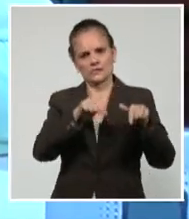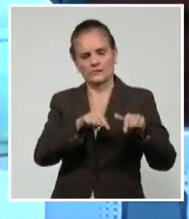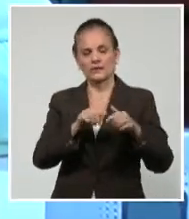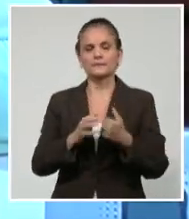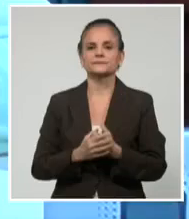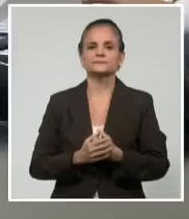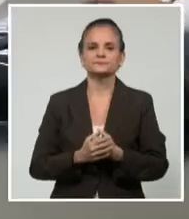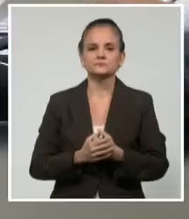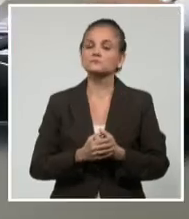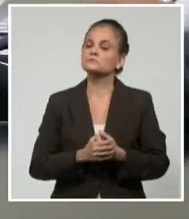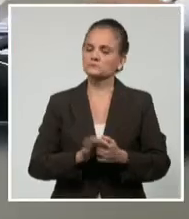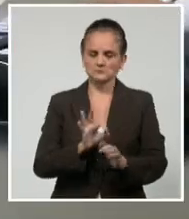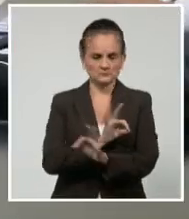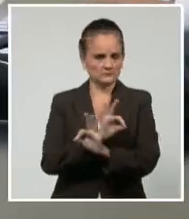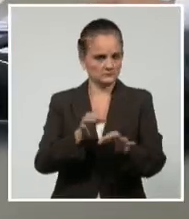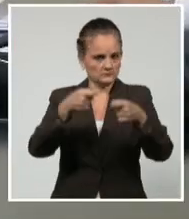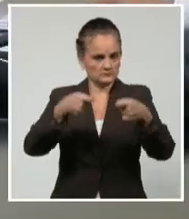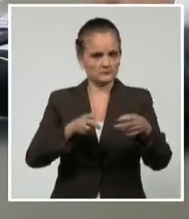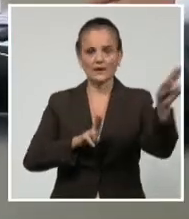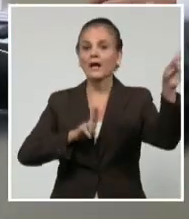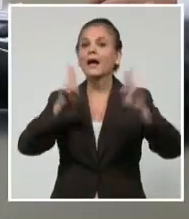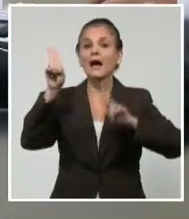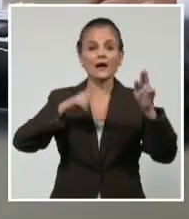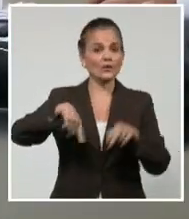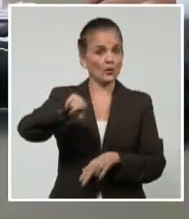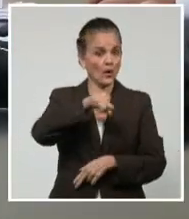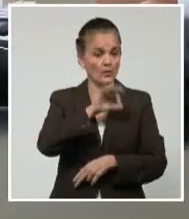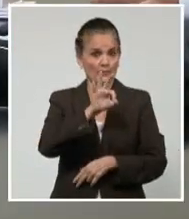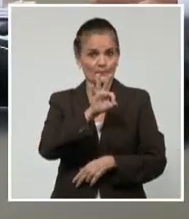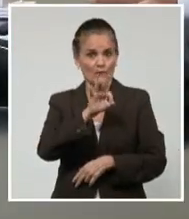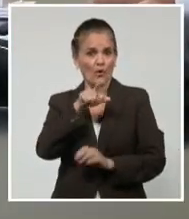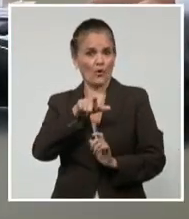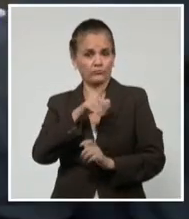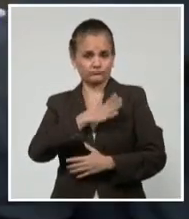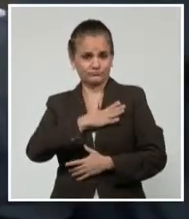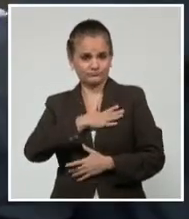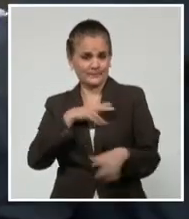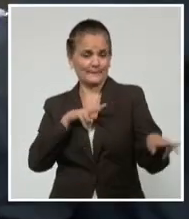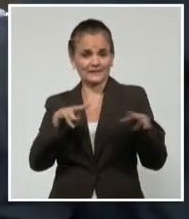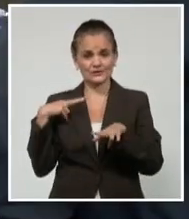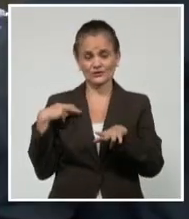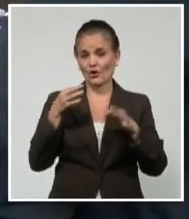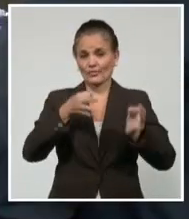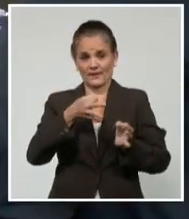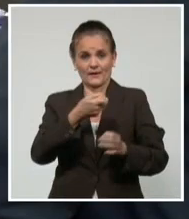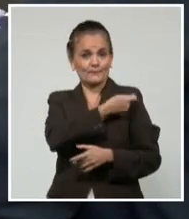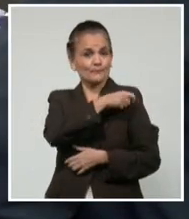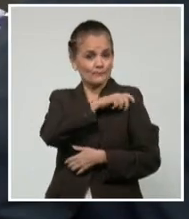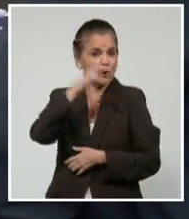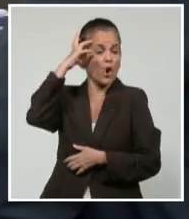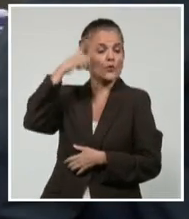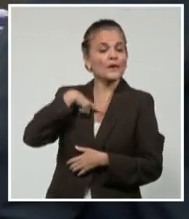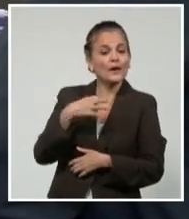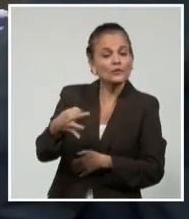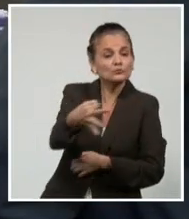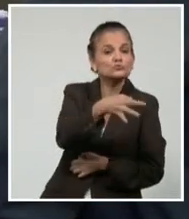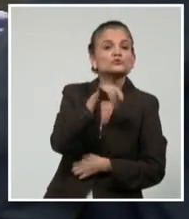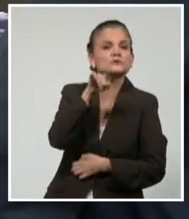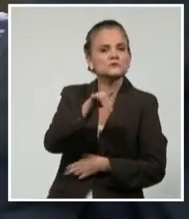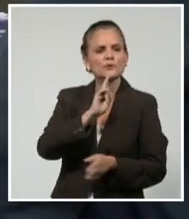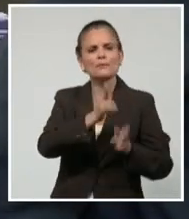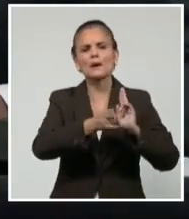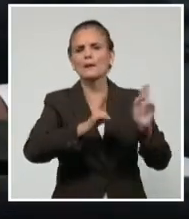Del mismo modo, acordó indicar a las administraciones locales adoptar las medidas pertinentes para, en medio de las actuales